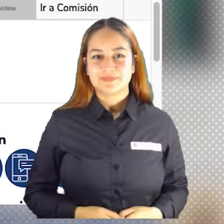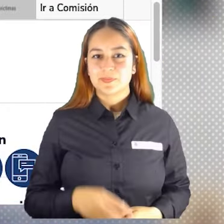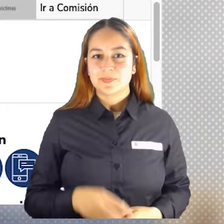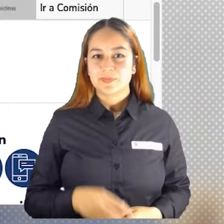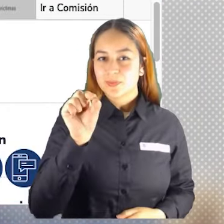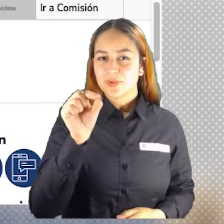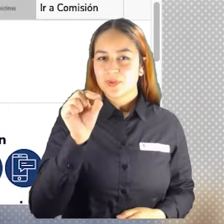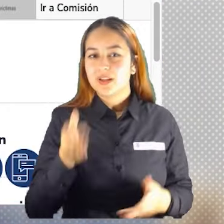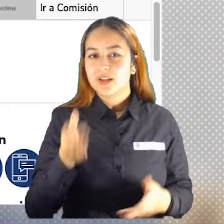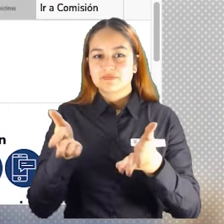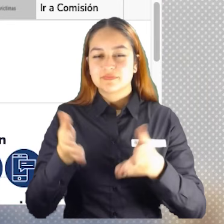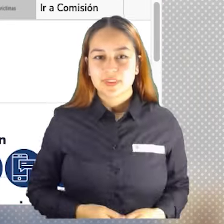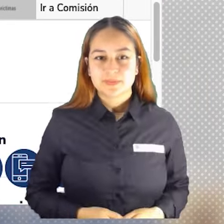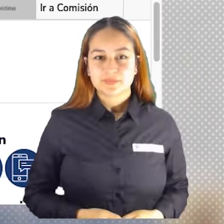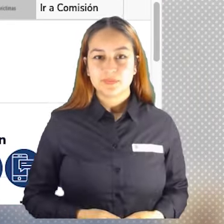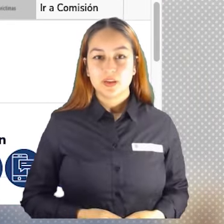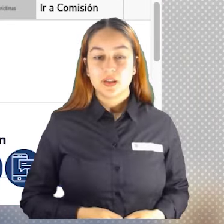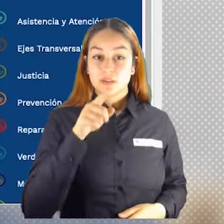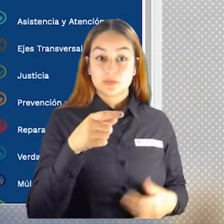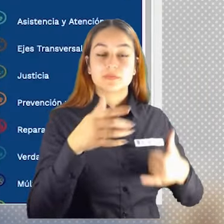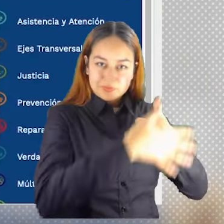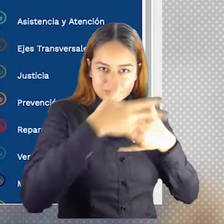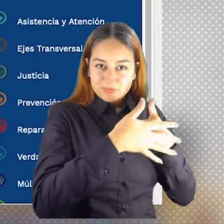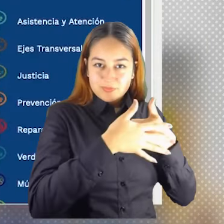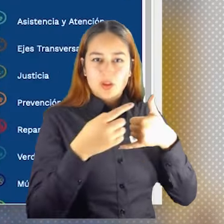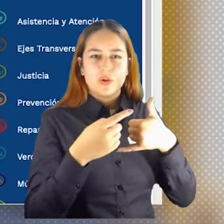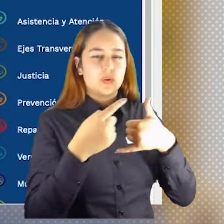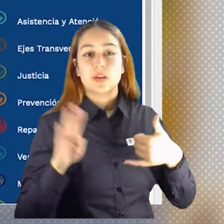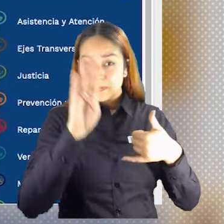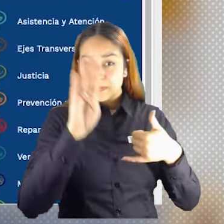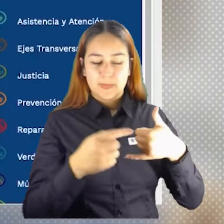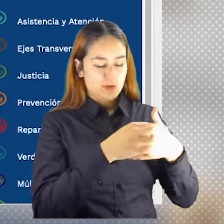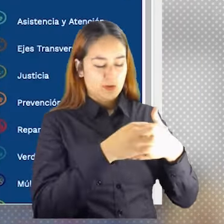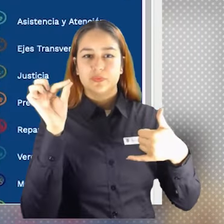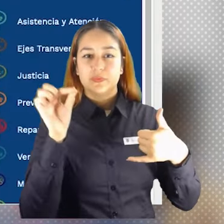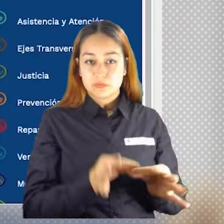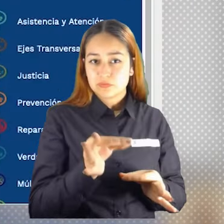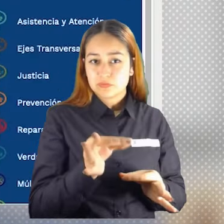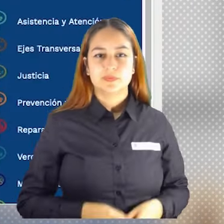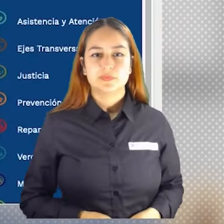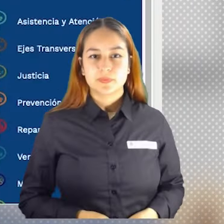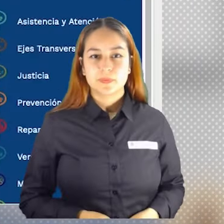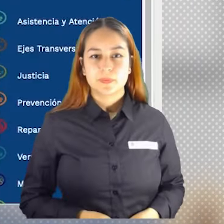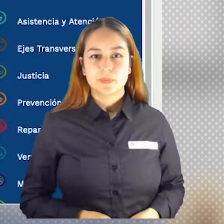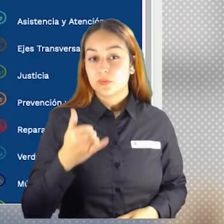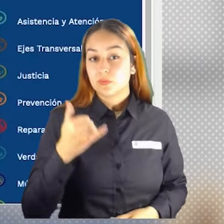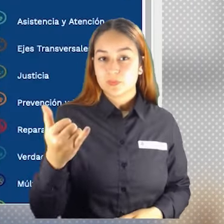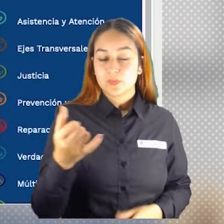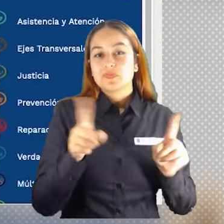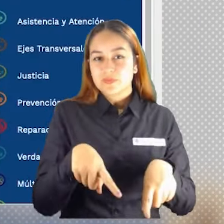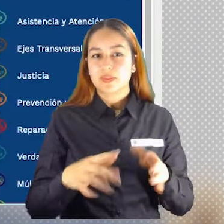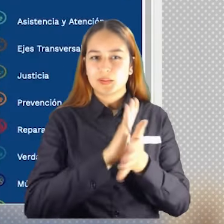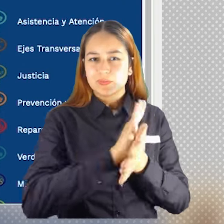Institucional. Haz clic en Ver oferta. Podrás ver el mapa de Colombia. Ubica el departamento y municipio que te interesa.